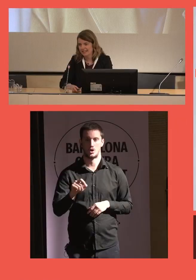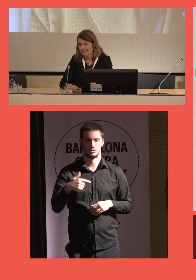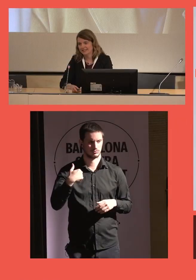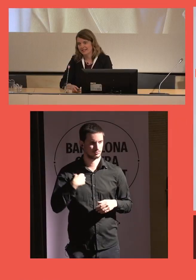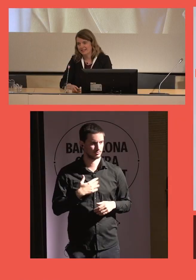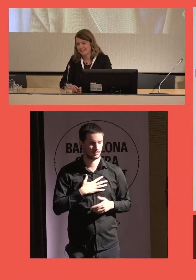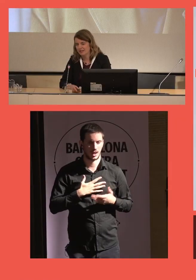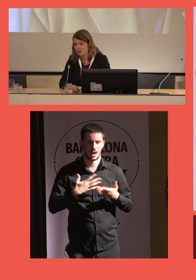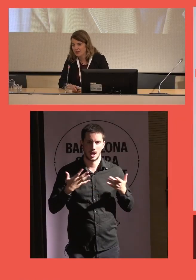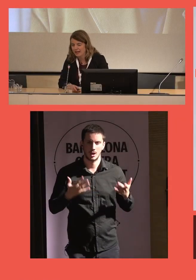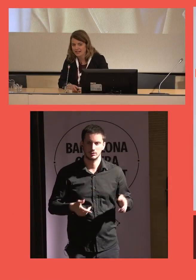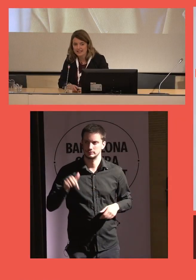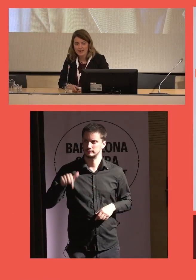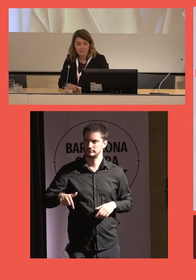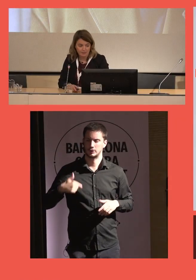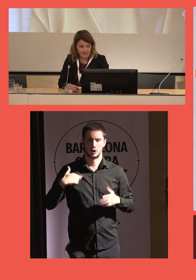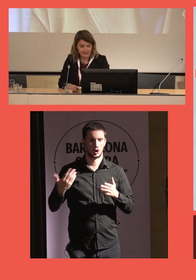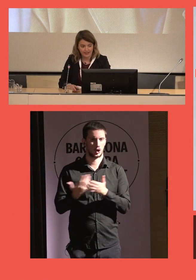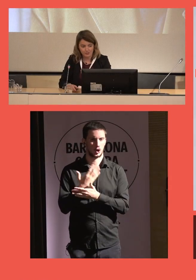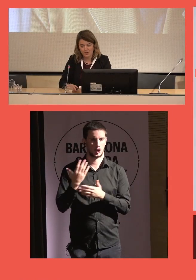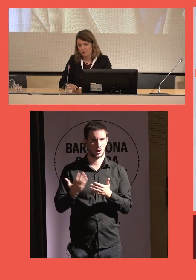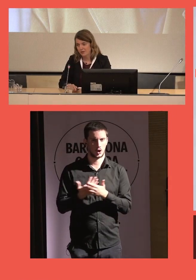d'estar aquí en estas jornadas